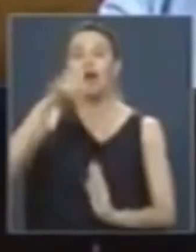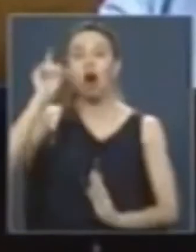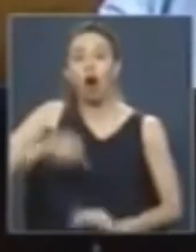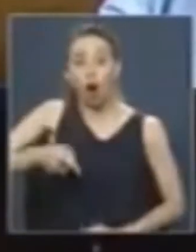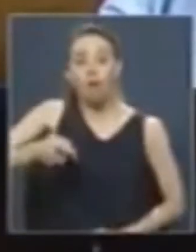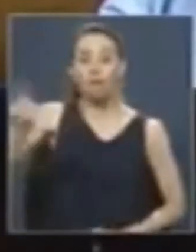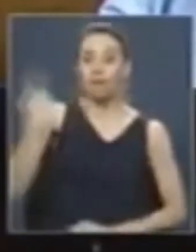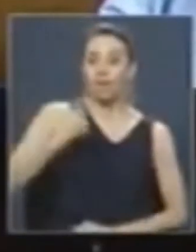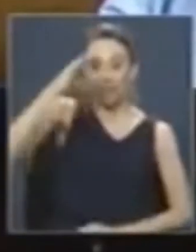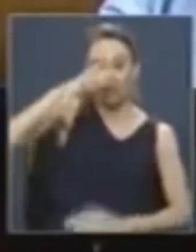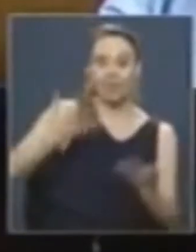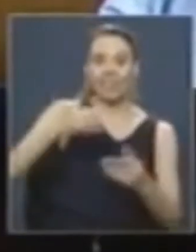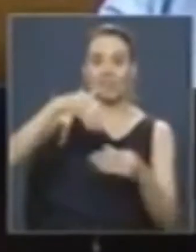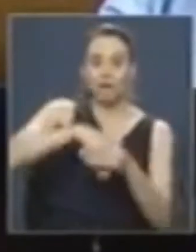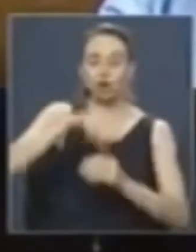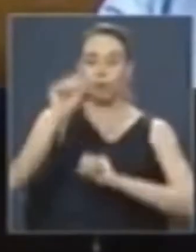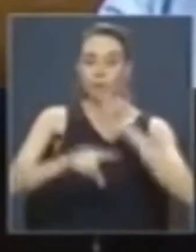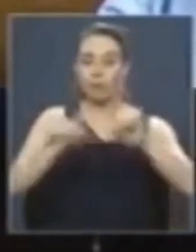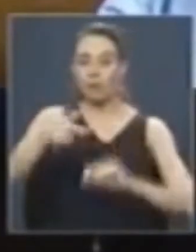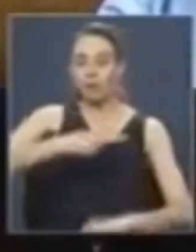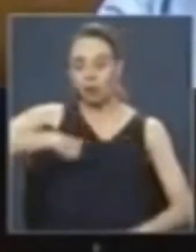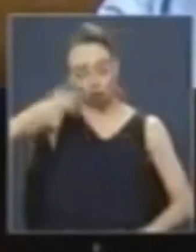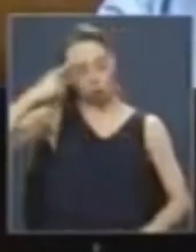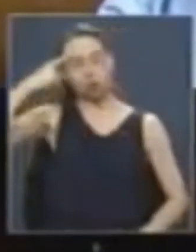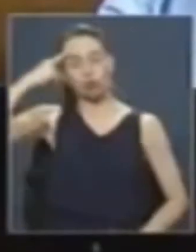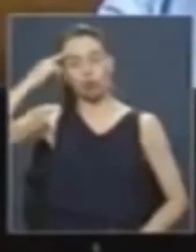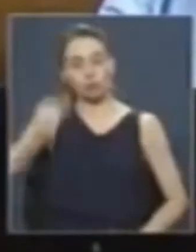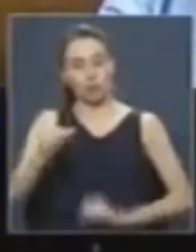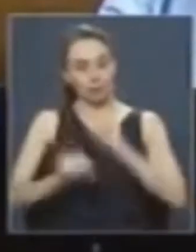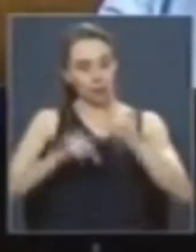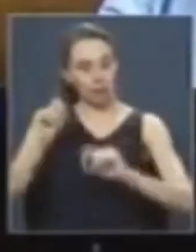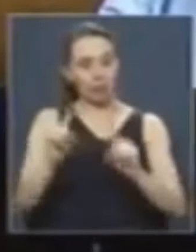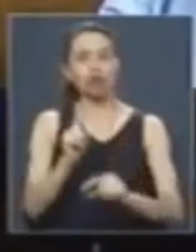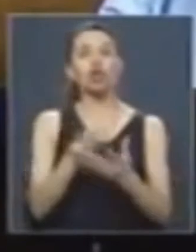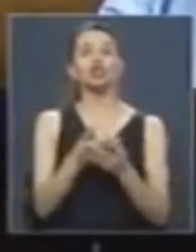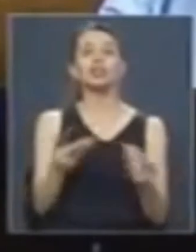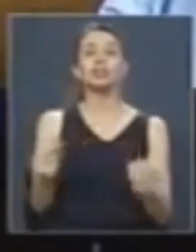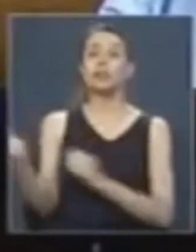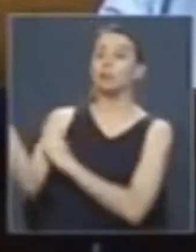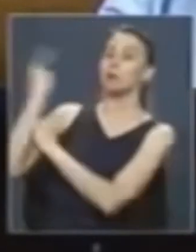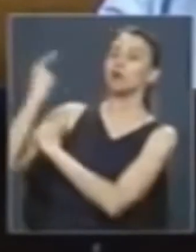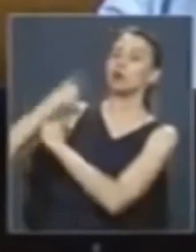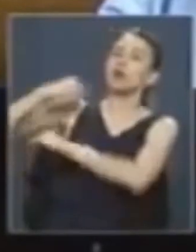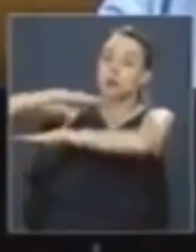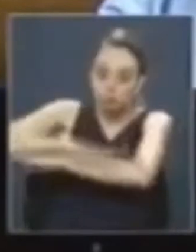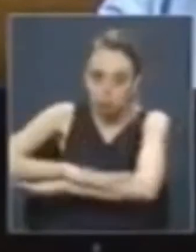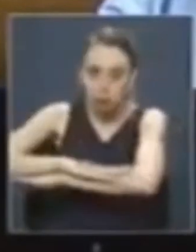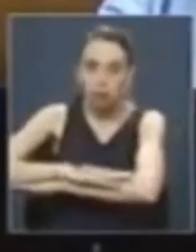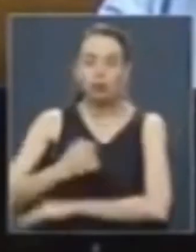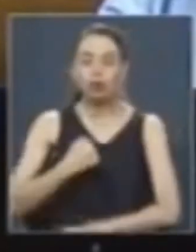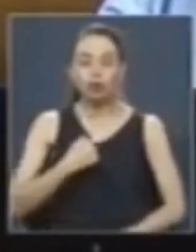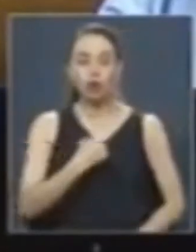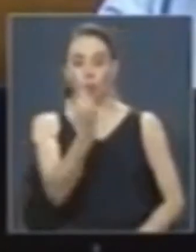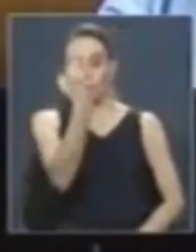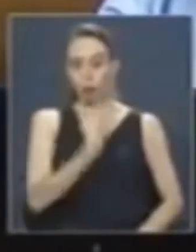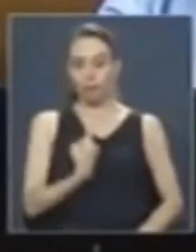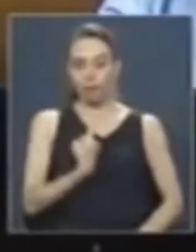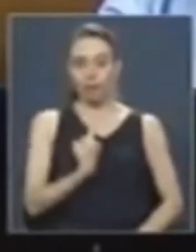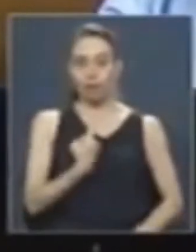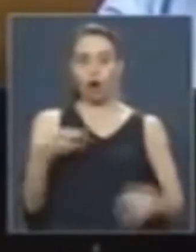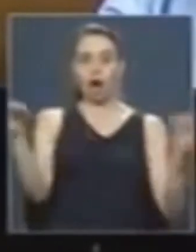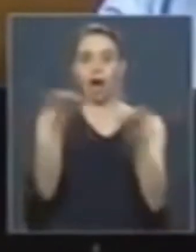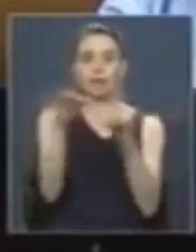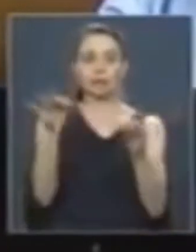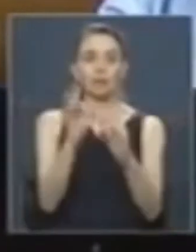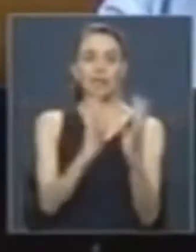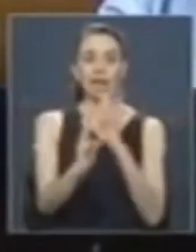lo que votamos, a defender aquí nuestra convicción, no simplemente a seguir una instrucción. Yo me obligo a poder explicar